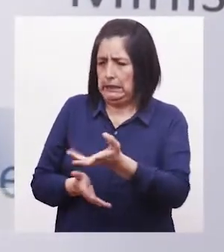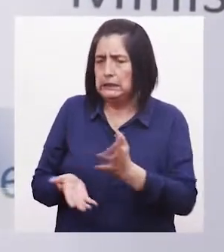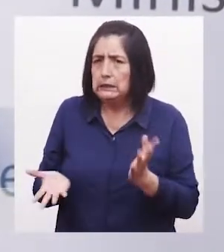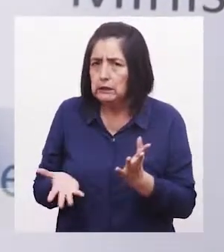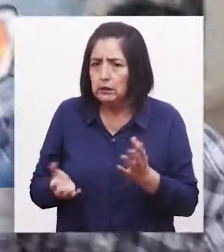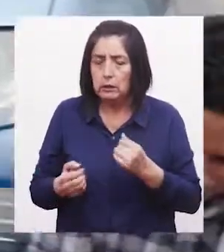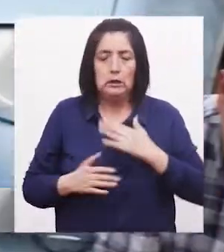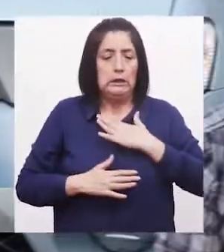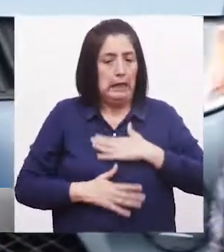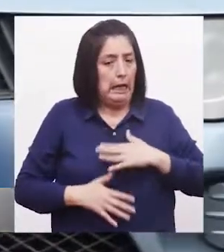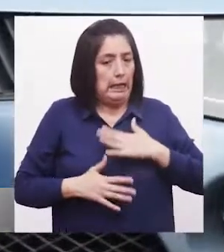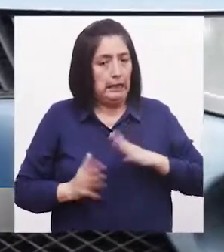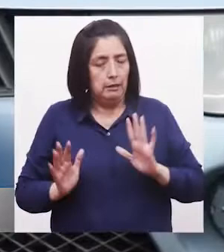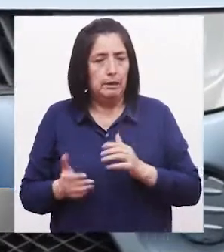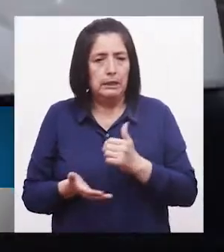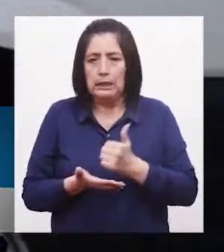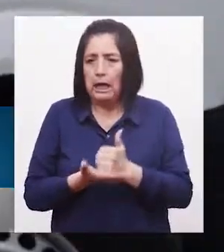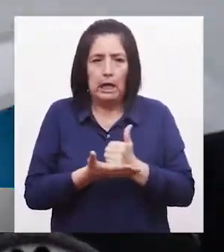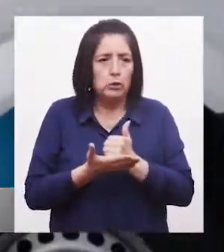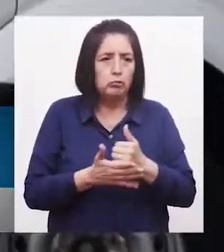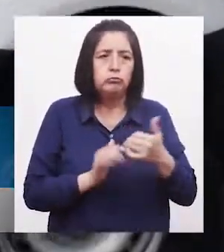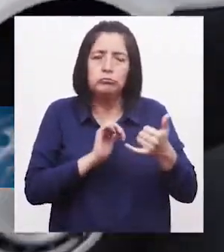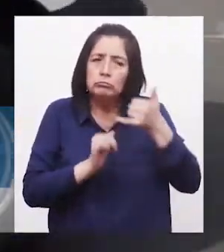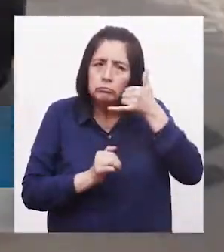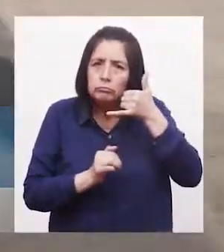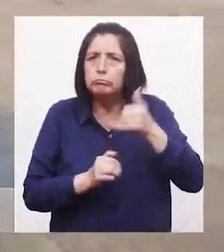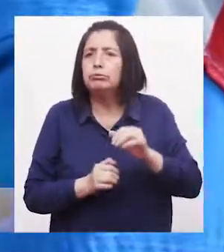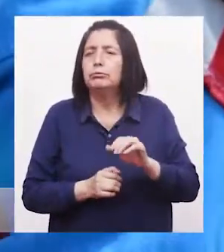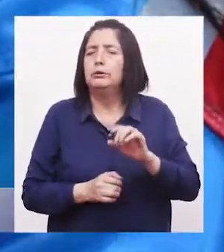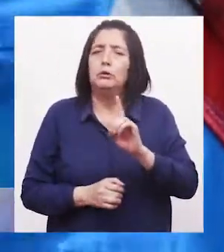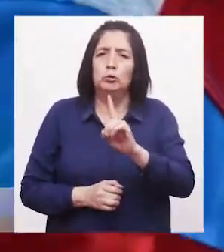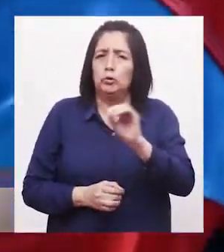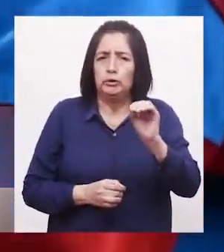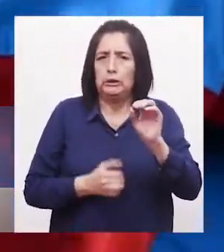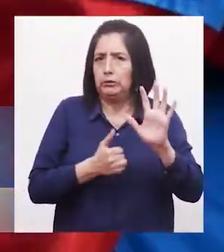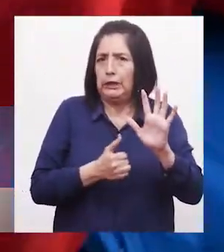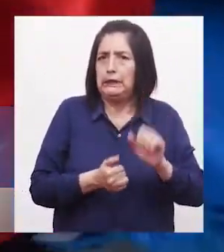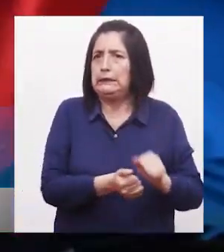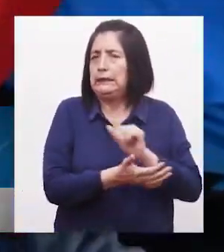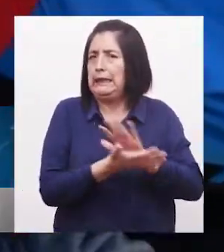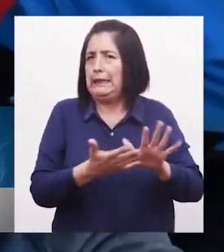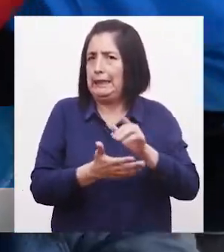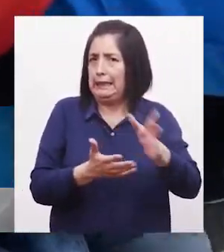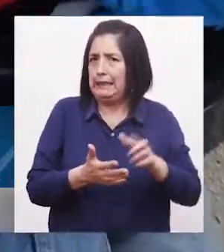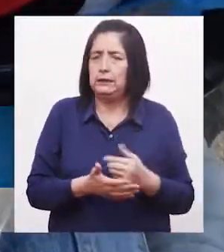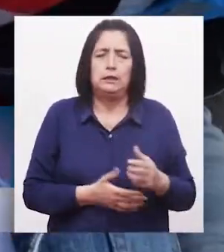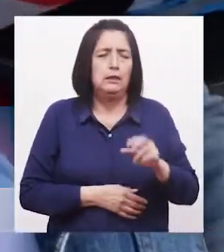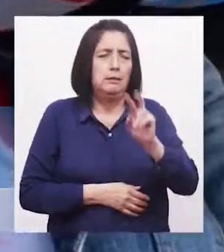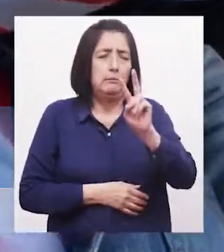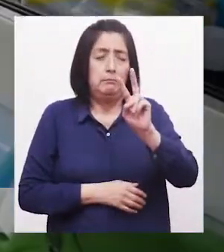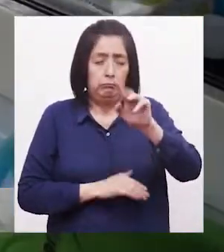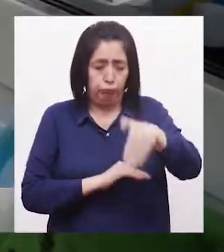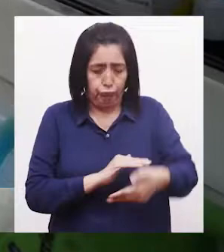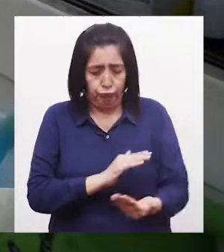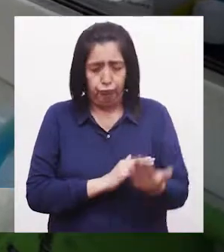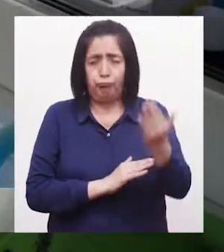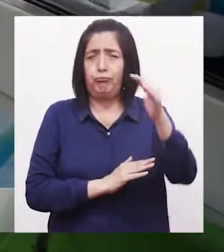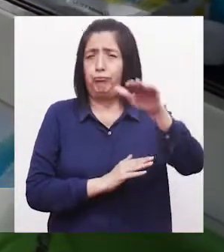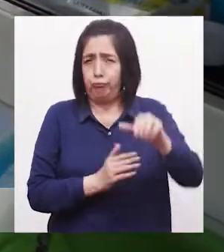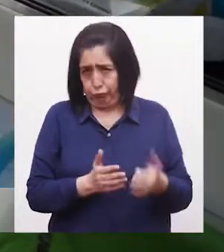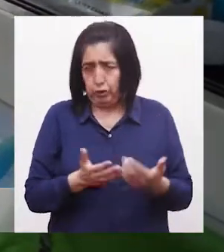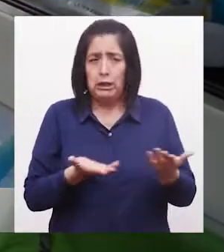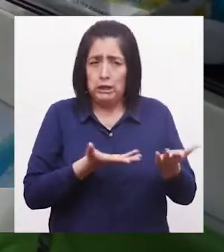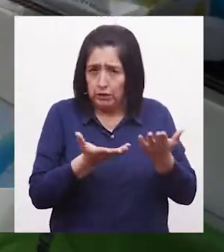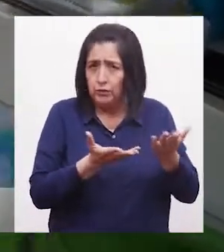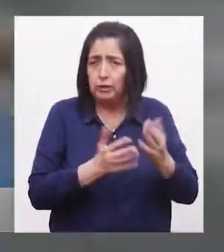mantener la calma y pedir ayuda inmediata Marcando el 106 Nuestra línea gratuita atiende las 24 horas al día Los 365